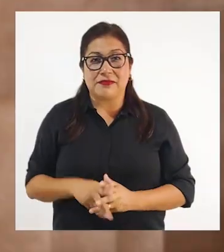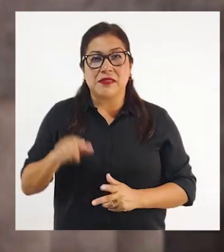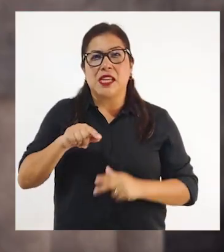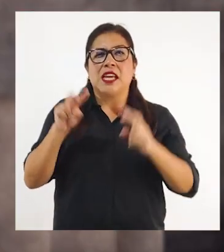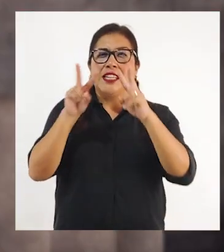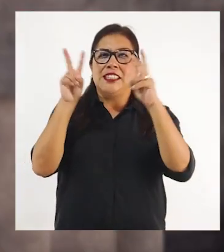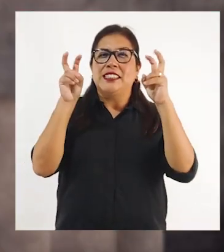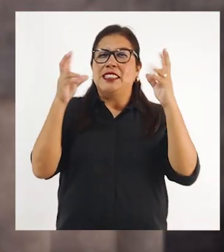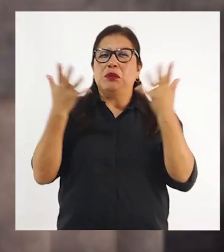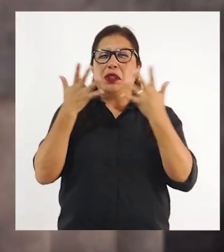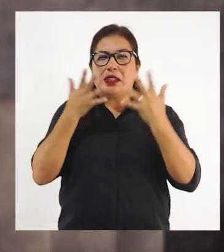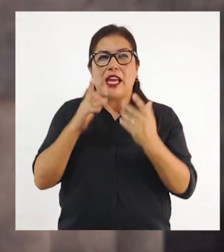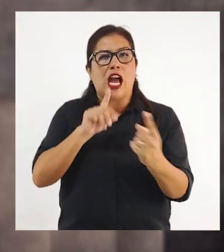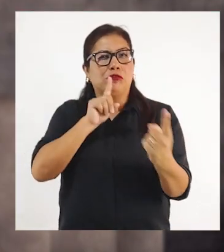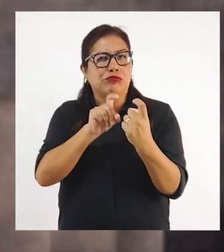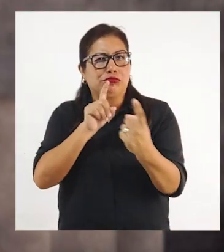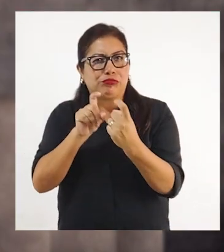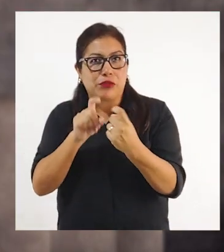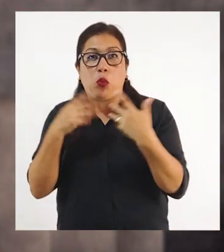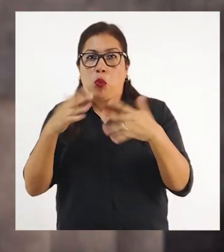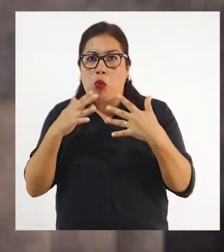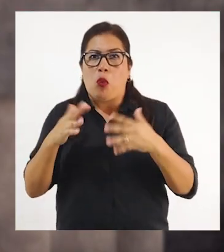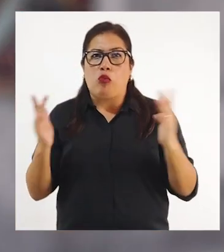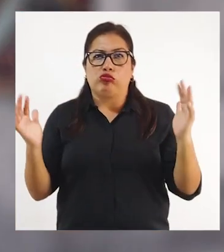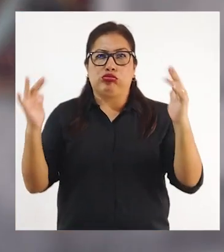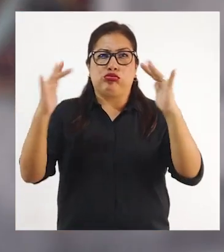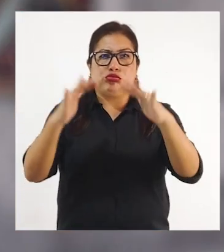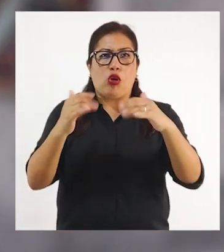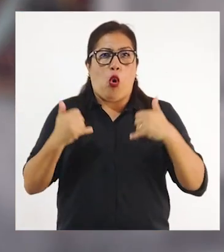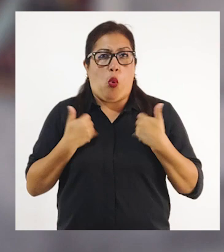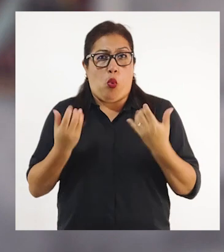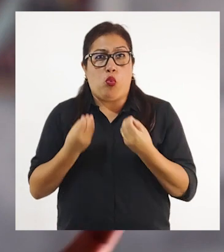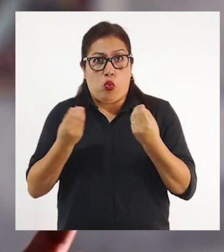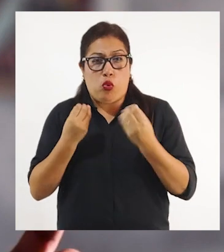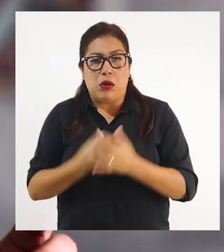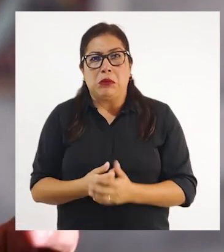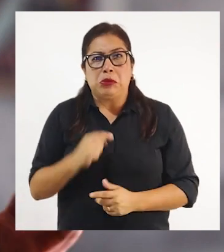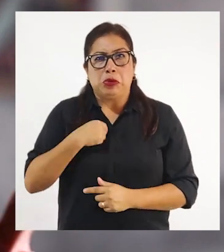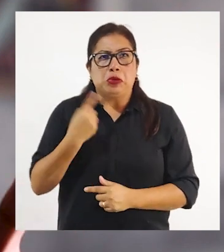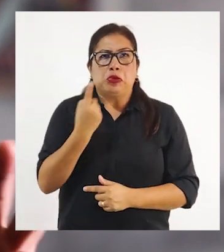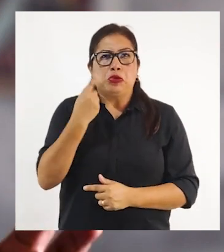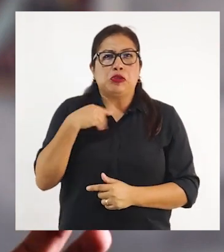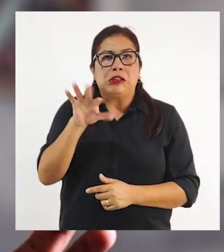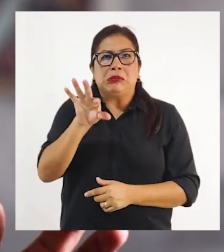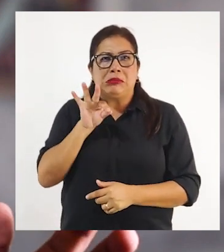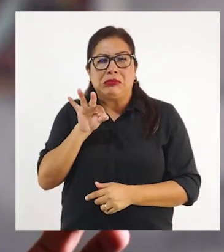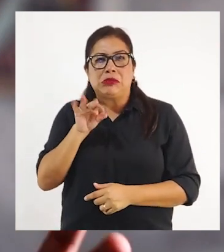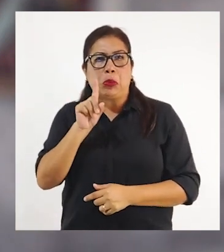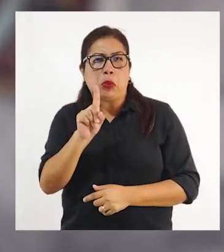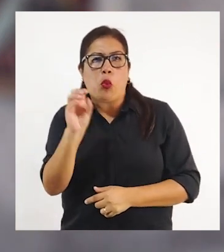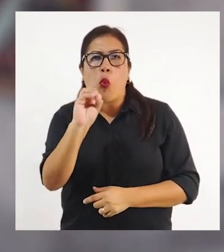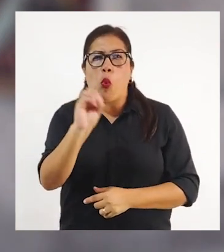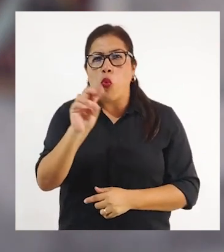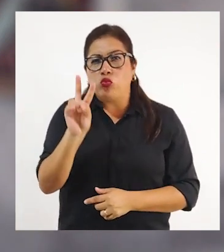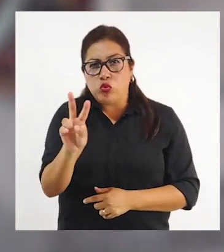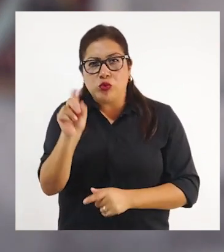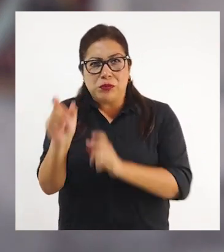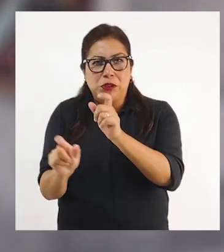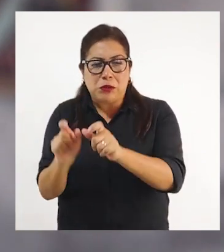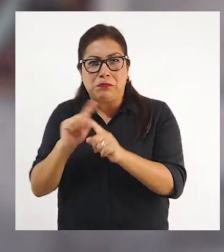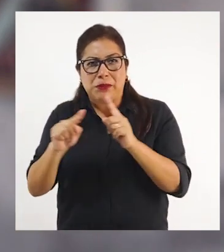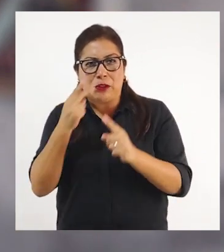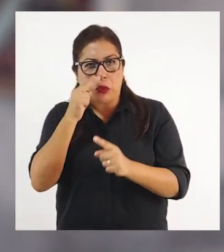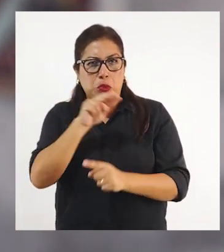Con el tema de las entrevistas, llegaron muchos chicos. Solo habíamos pensado en contratar a uno o dos, pero al final dije,